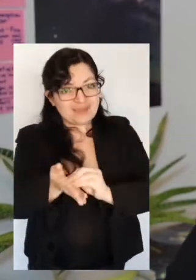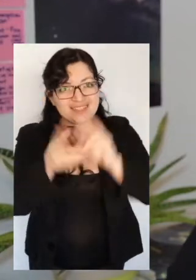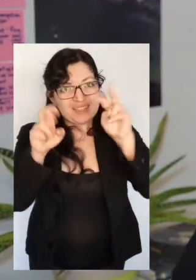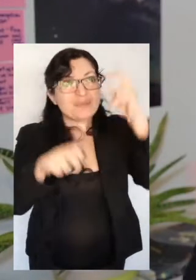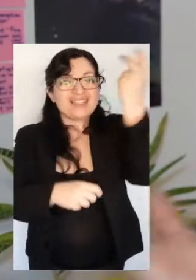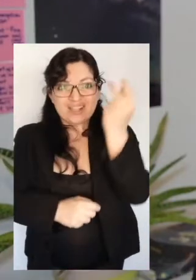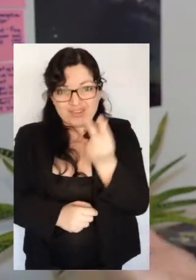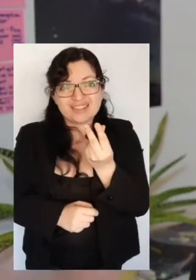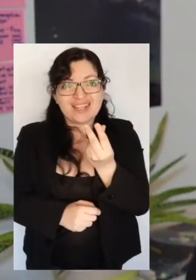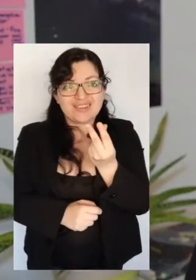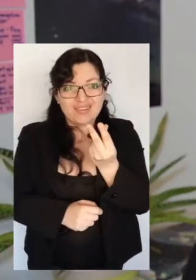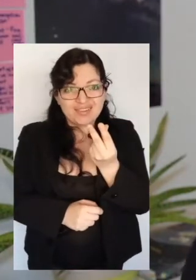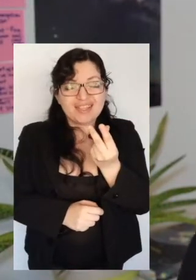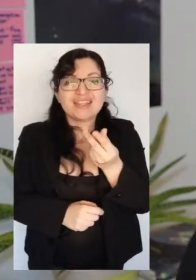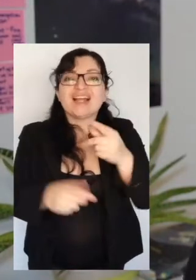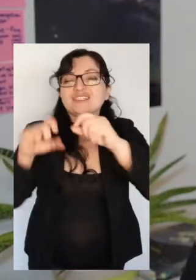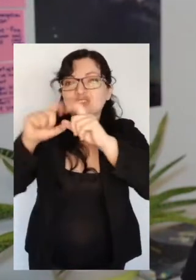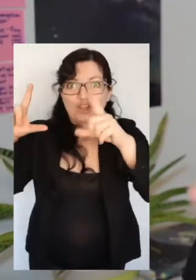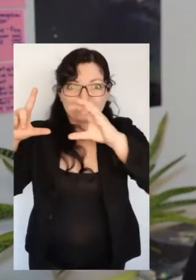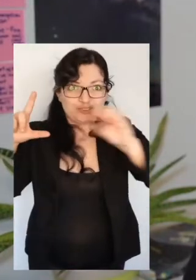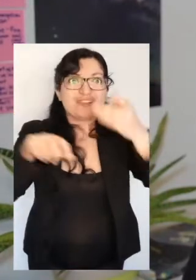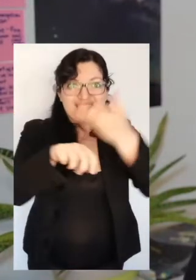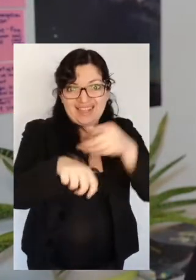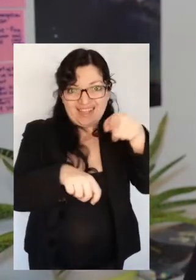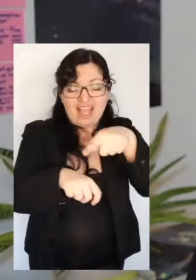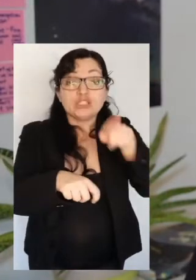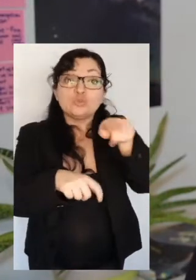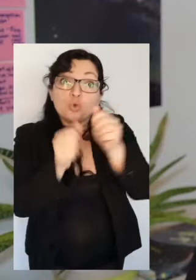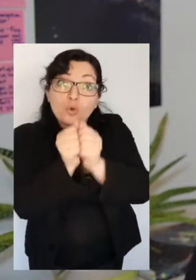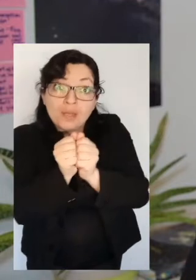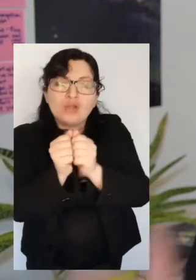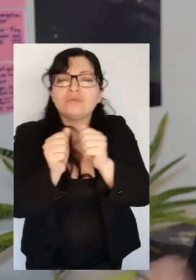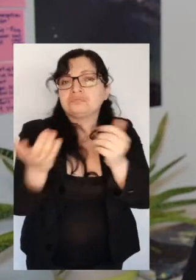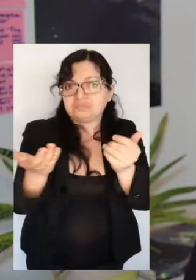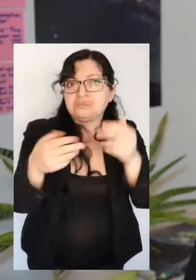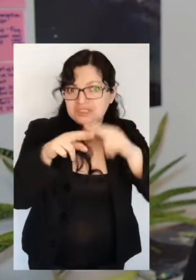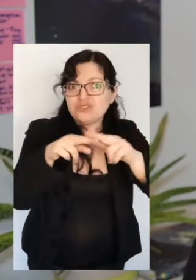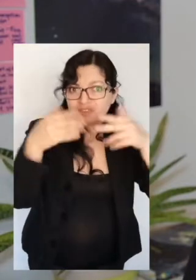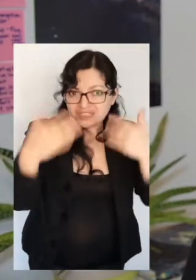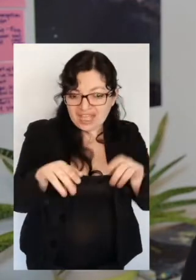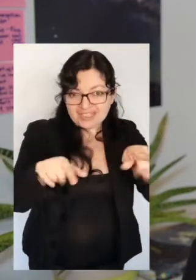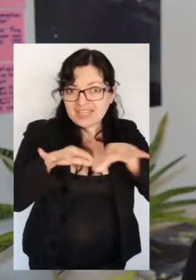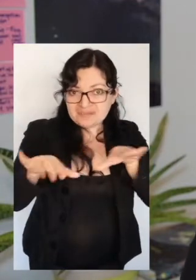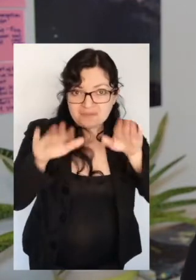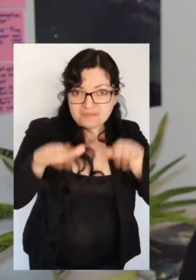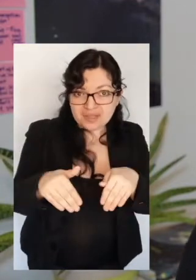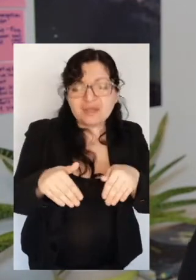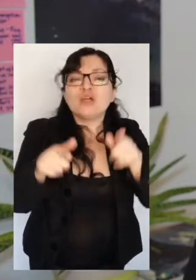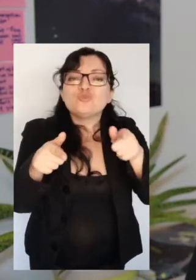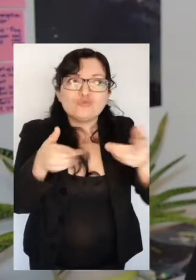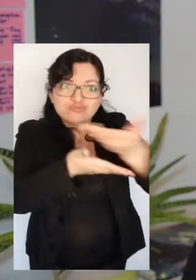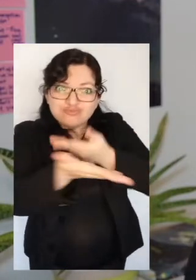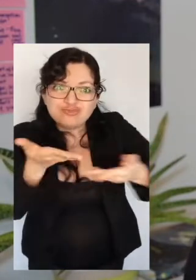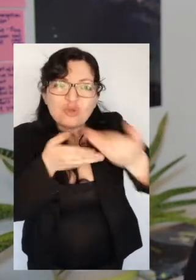asteroides en nuestro Sistema Solar. Si tus compañeras o compañeros realizaron esta actividad, comparte